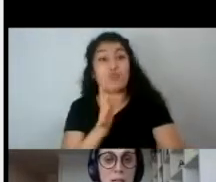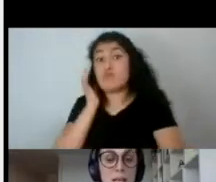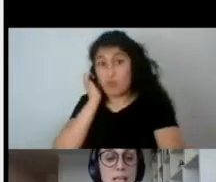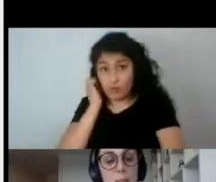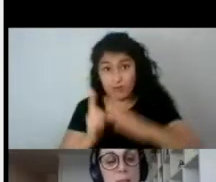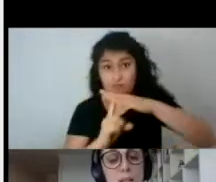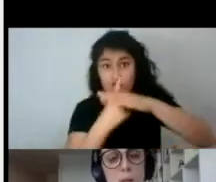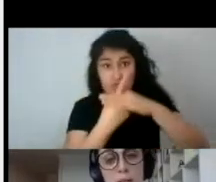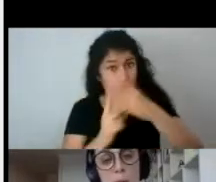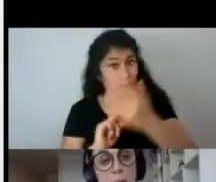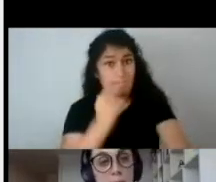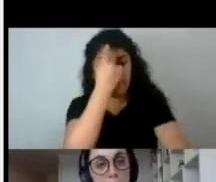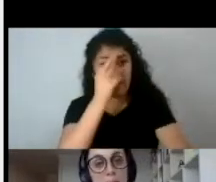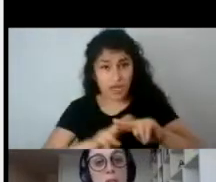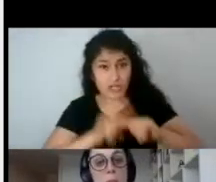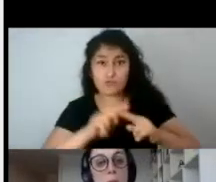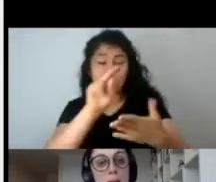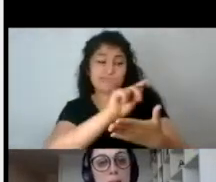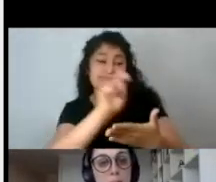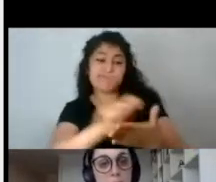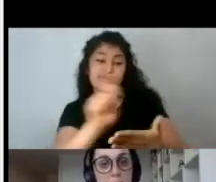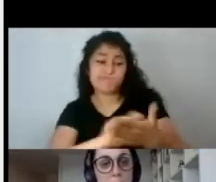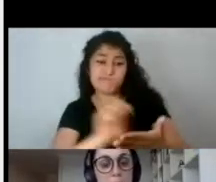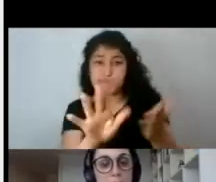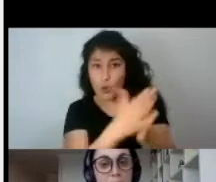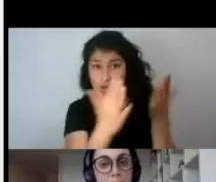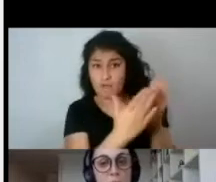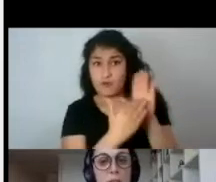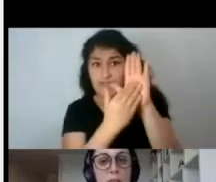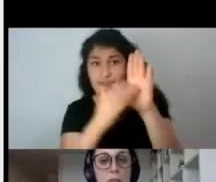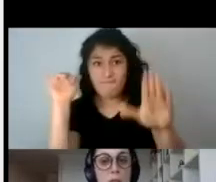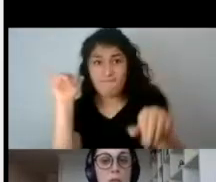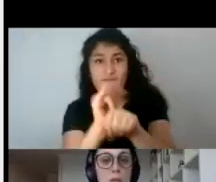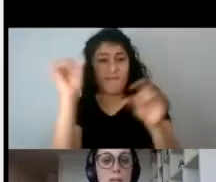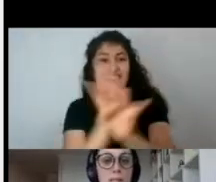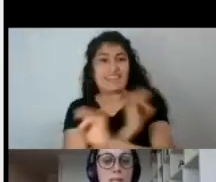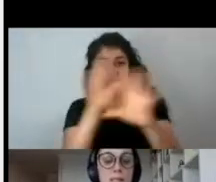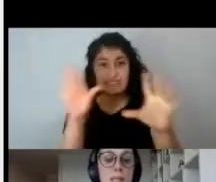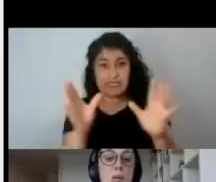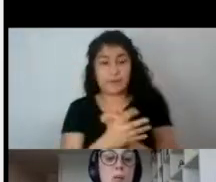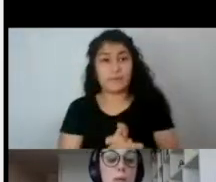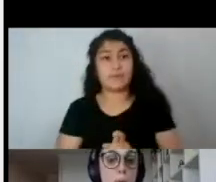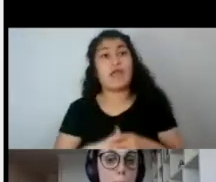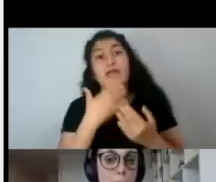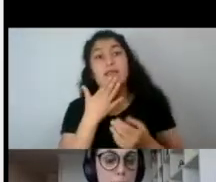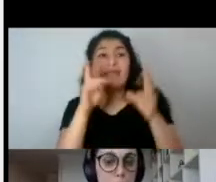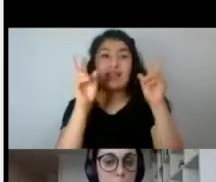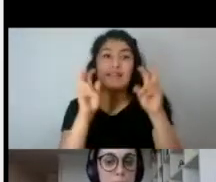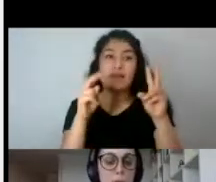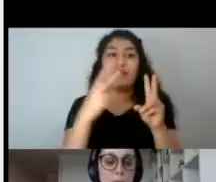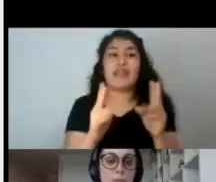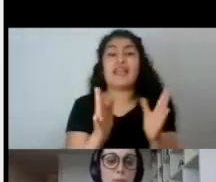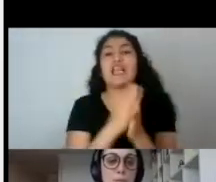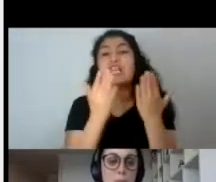Y también hay algunas dificultades para incorporar estos libros no sexistas al currículo, ¿no?